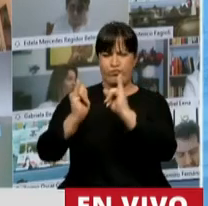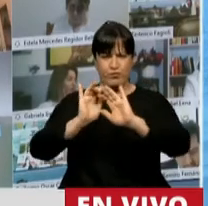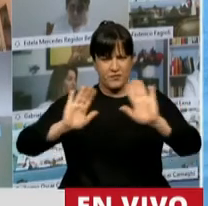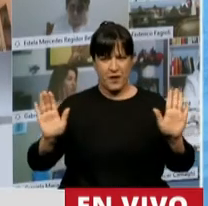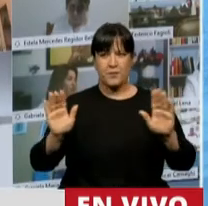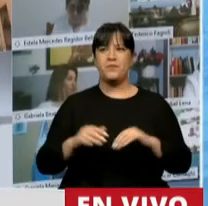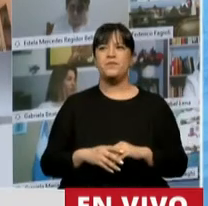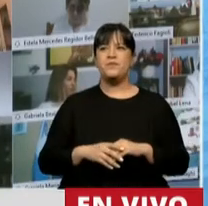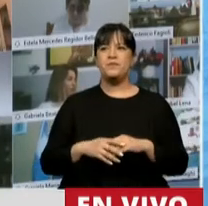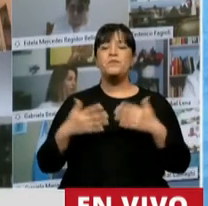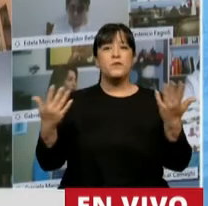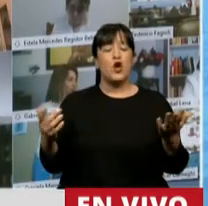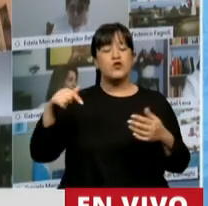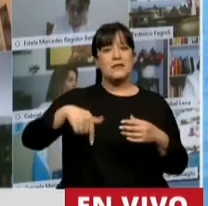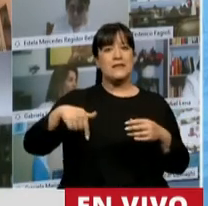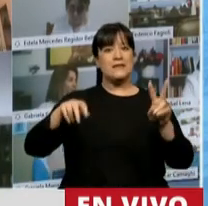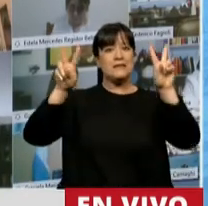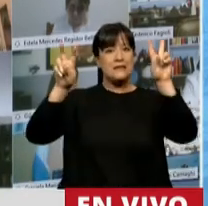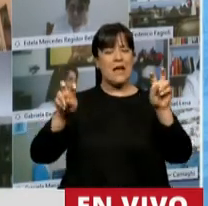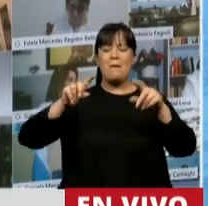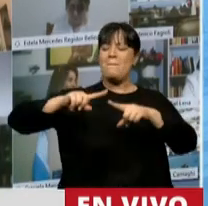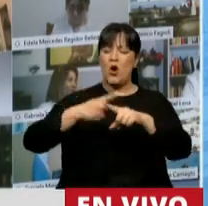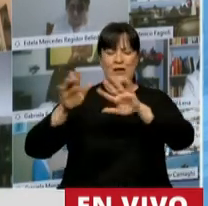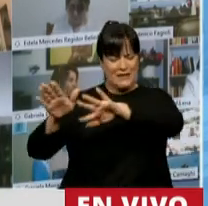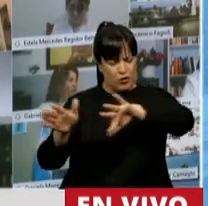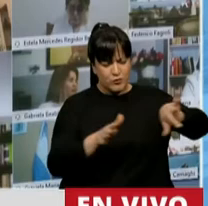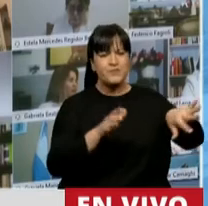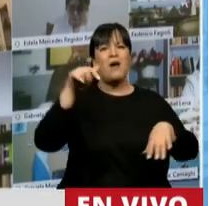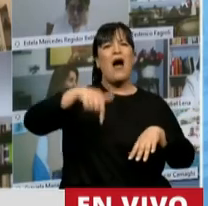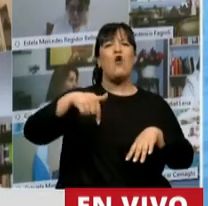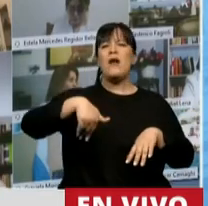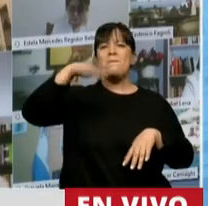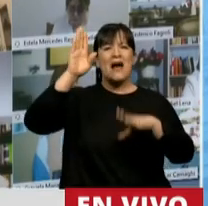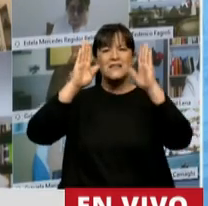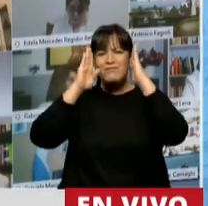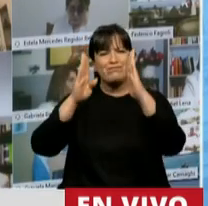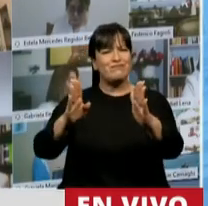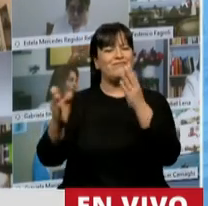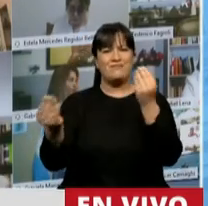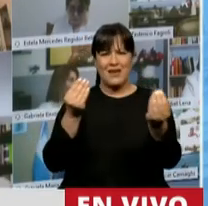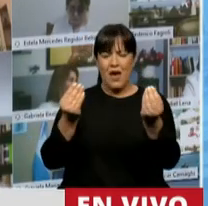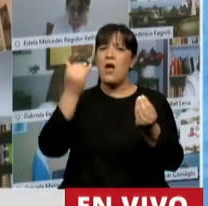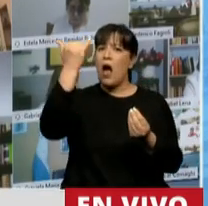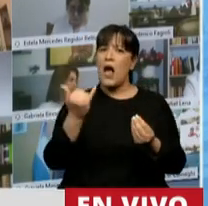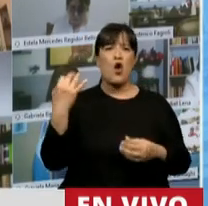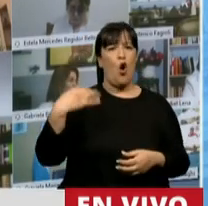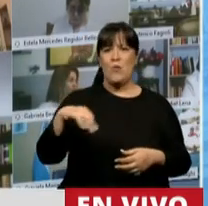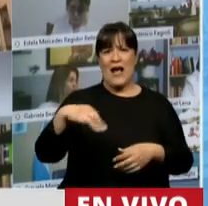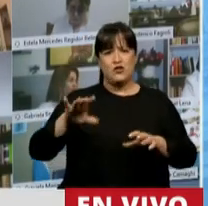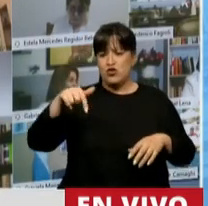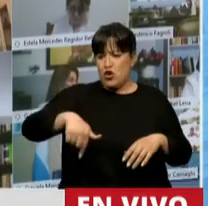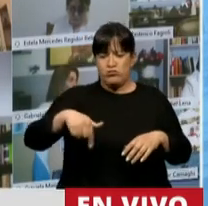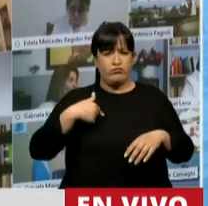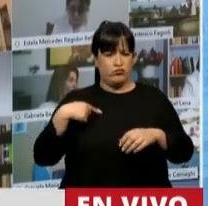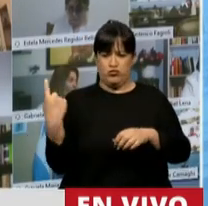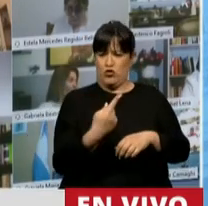Entonces, pasado a este tema político, yo me quiero referir a aquella obligación en nuestra